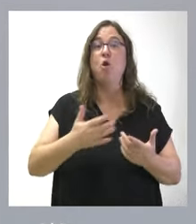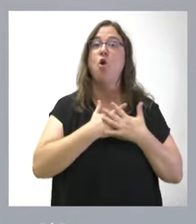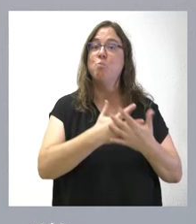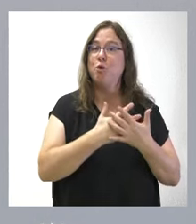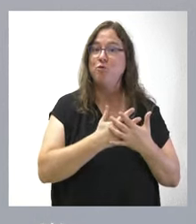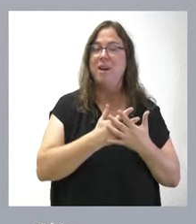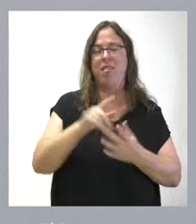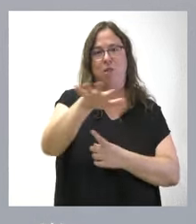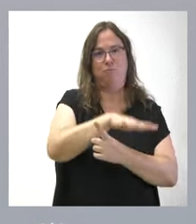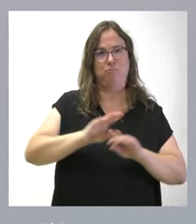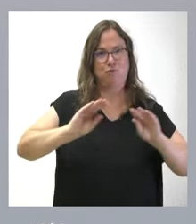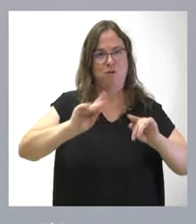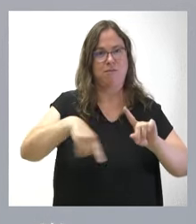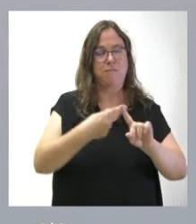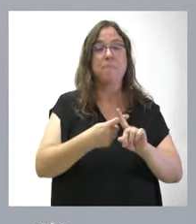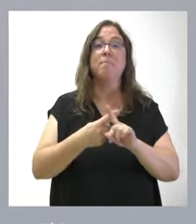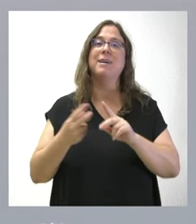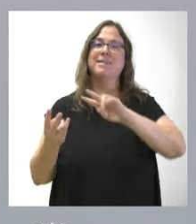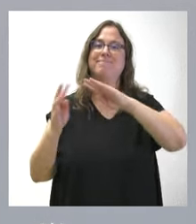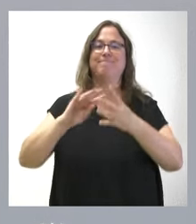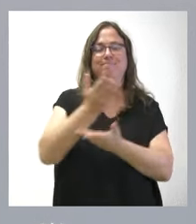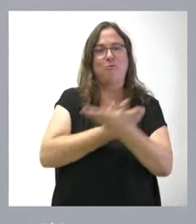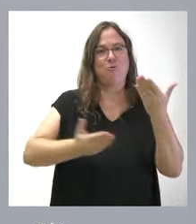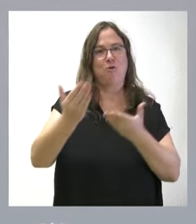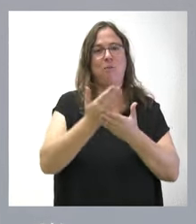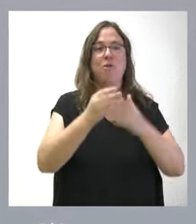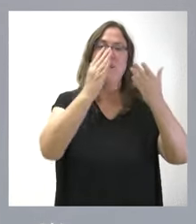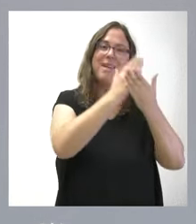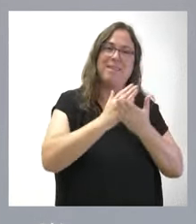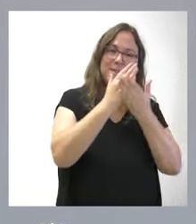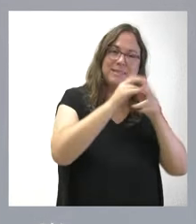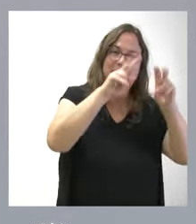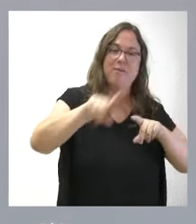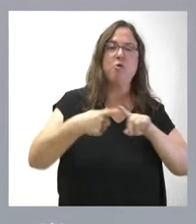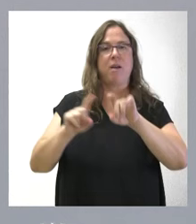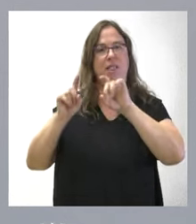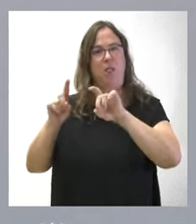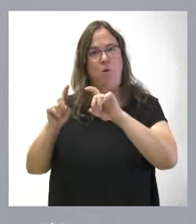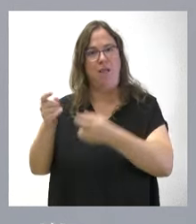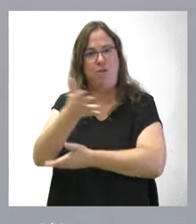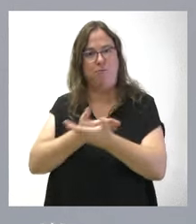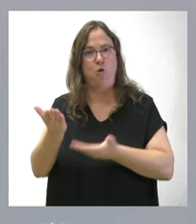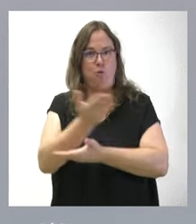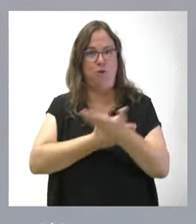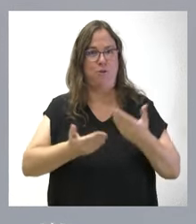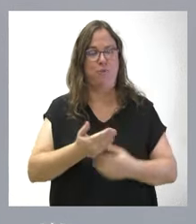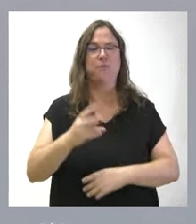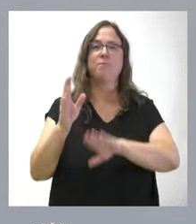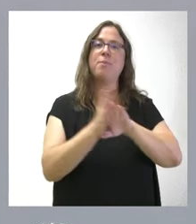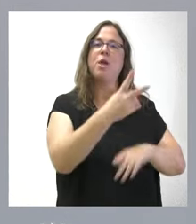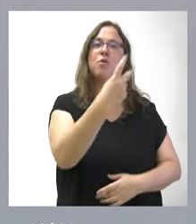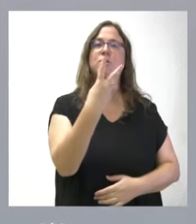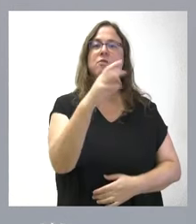ambiental y el encuentro entre la acción investigadora y la práctica de la educación ambiental. 230.000 euros para